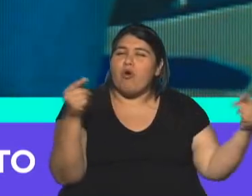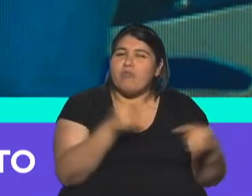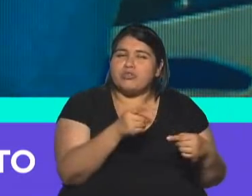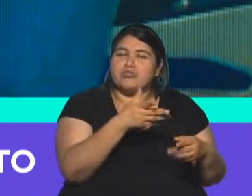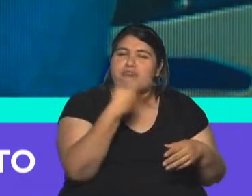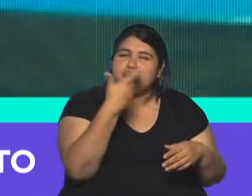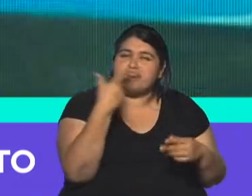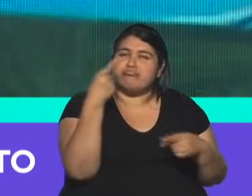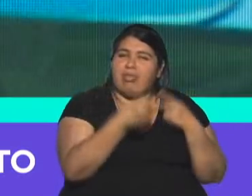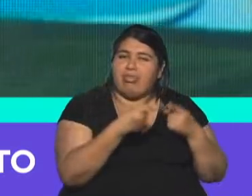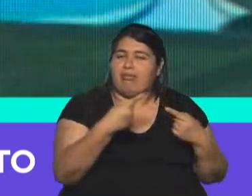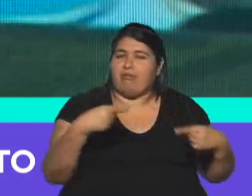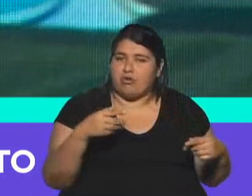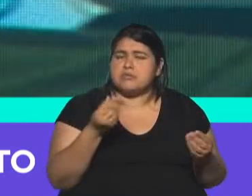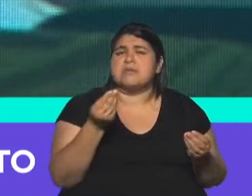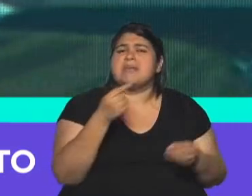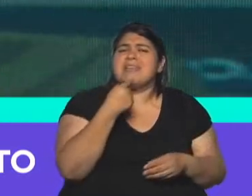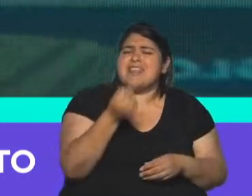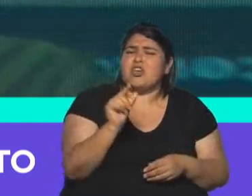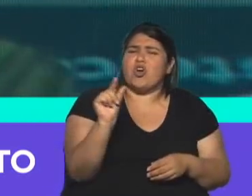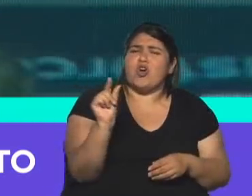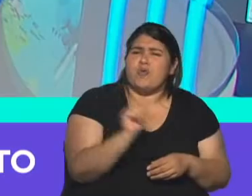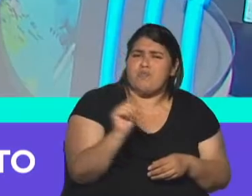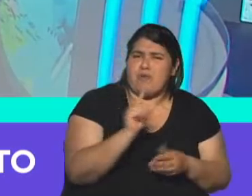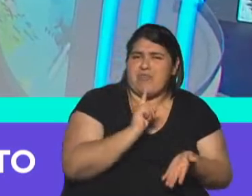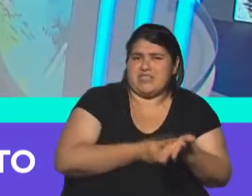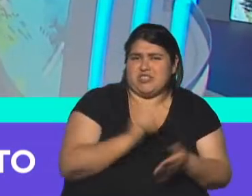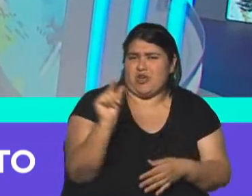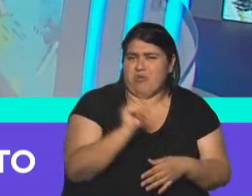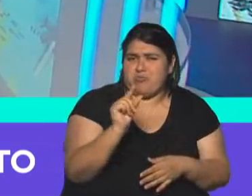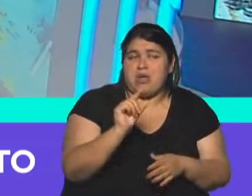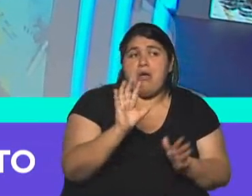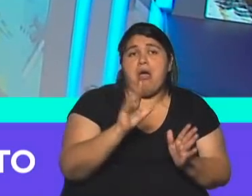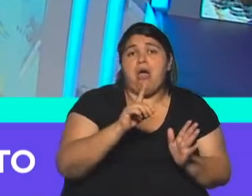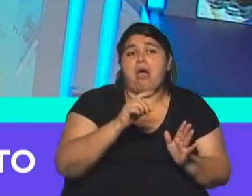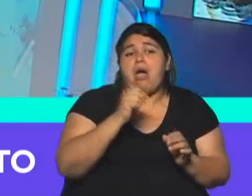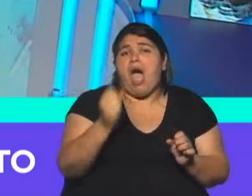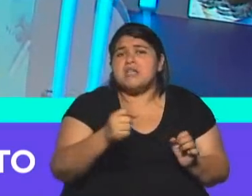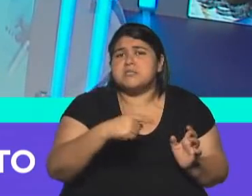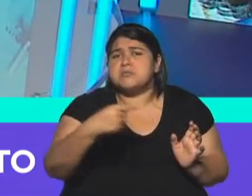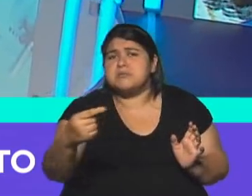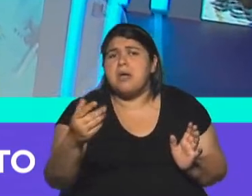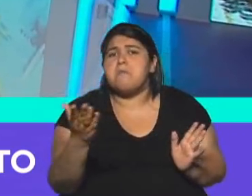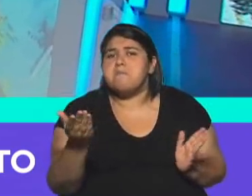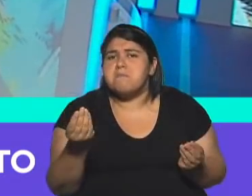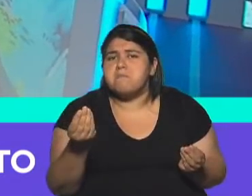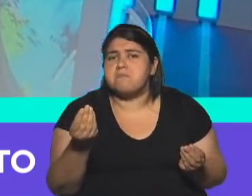dos palabras, Raúl, puntual y momentánea. Es una medida que se podría extender hasta cuándo. A ver, en principio la medida es para